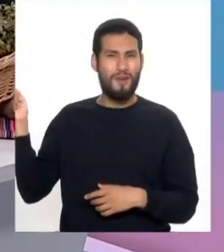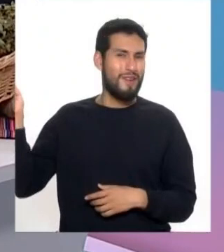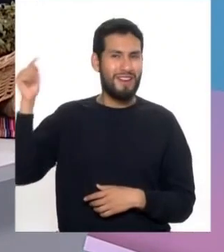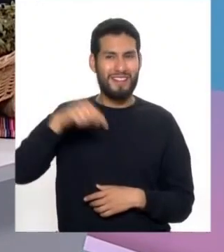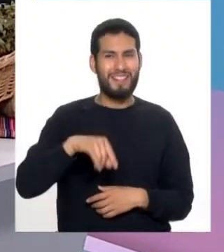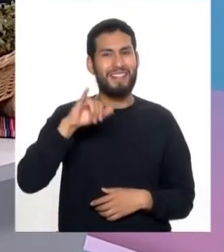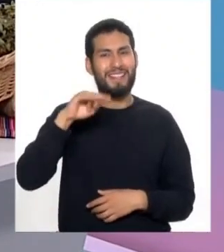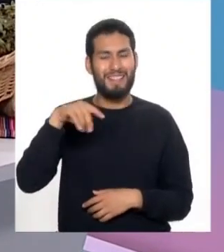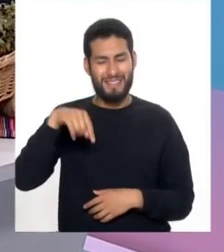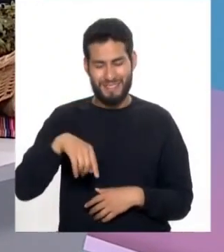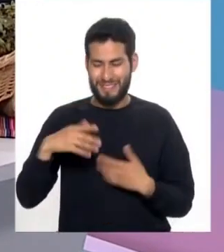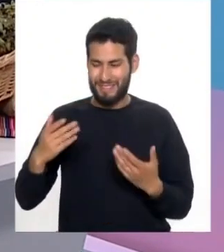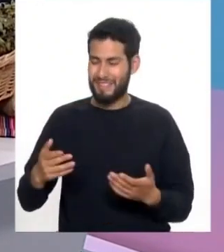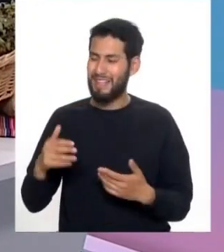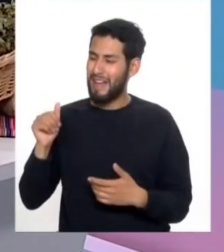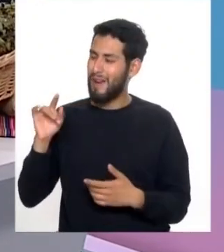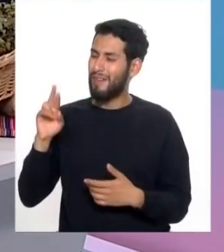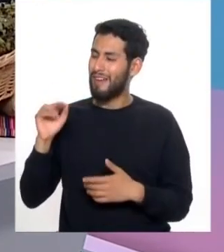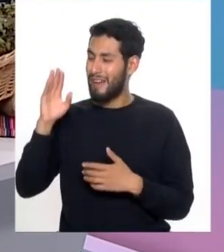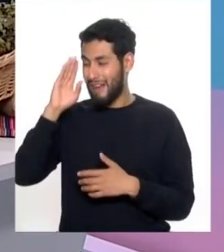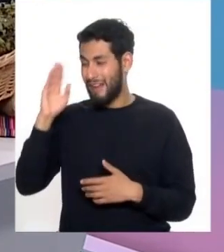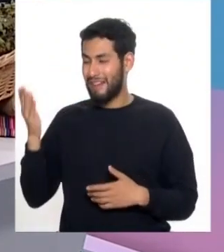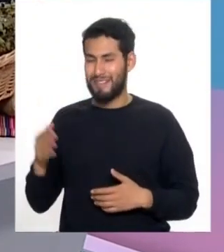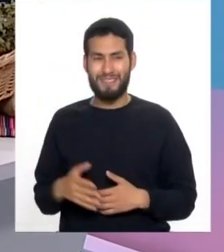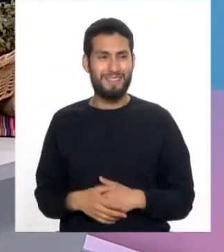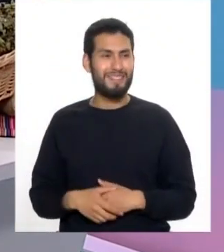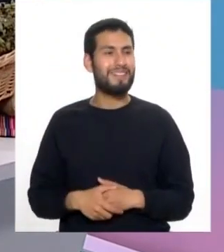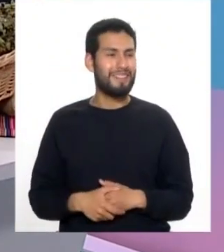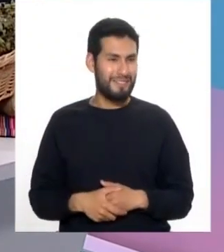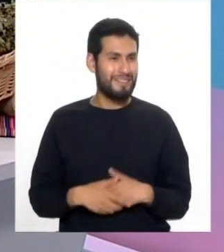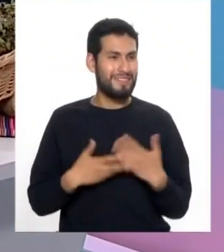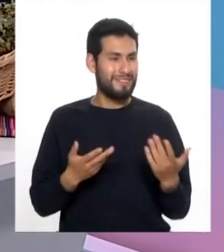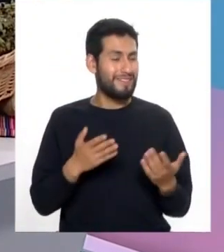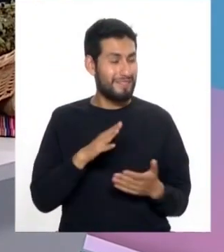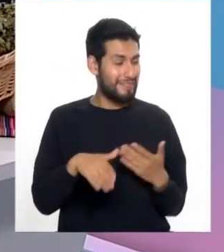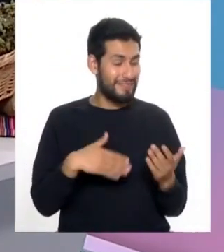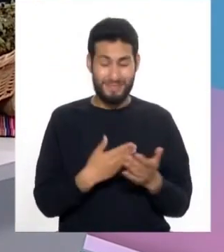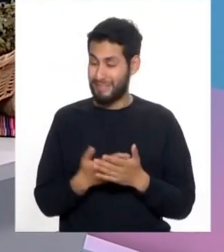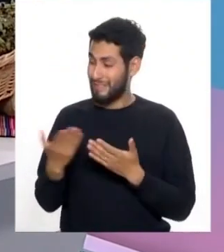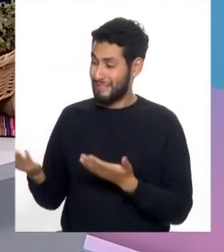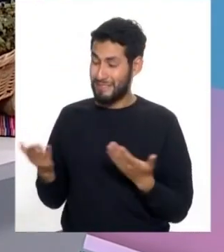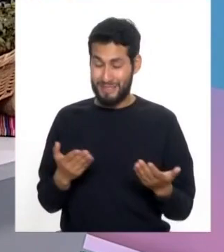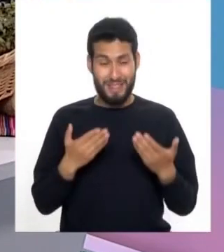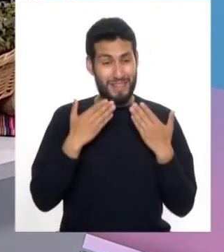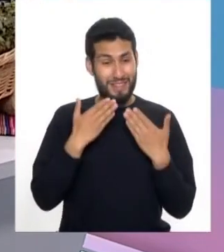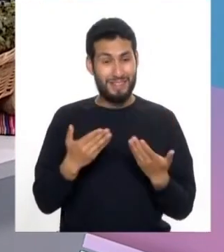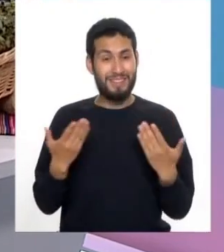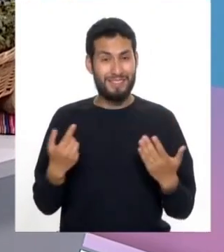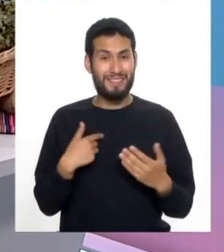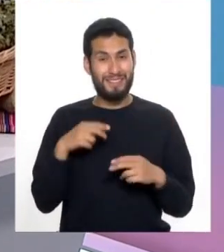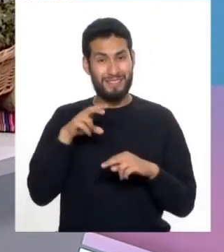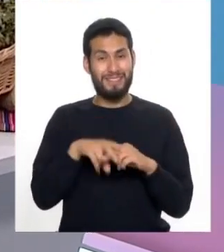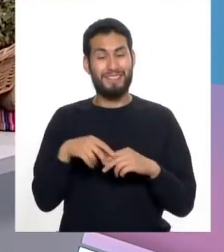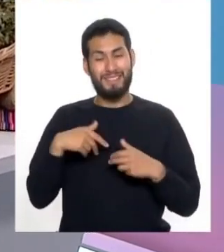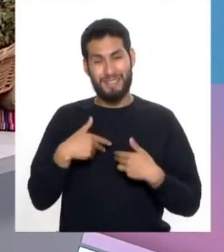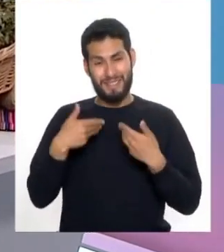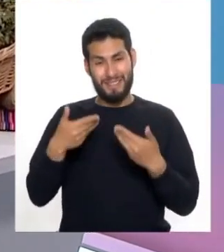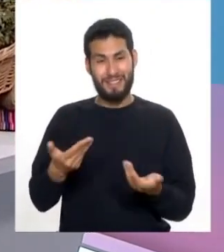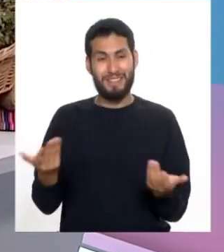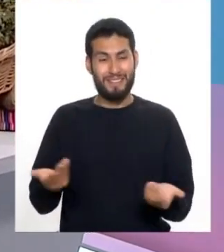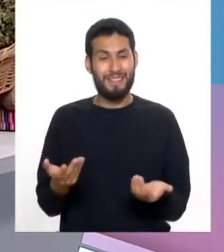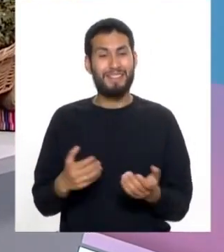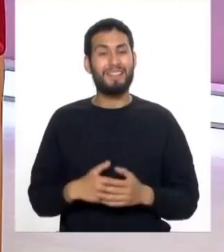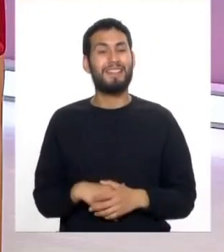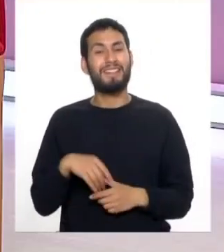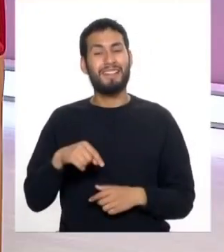y hasta aquí en el set hola Aura ¿cómo está cómo está biólogo cómo están todos en realidad muchísimas gracias por recibirme con este